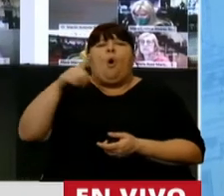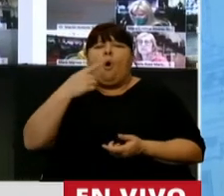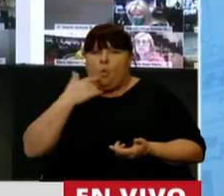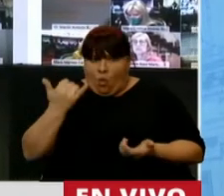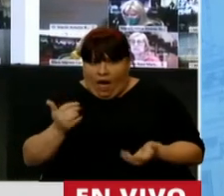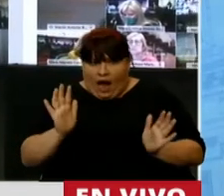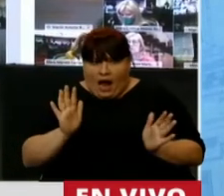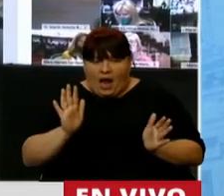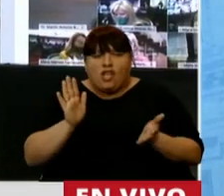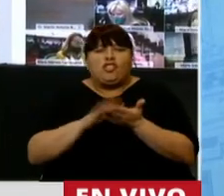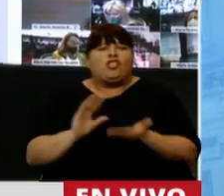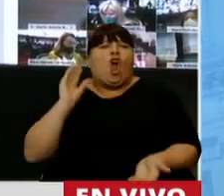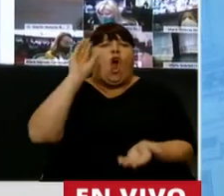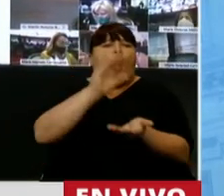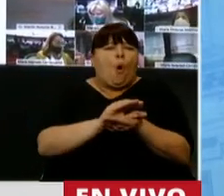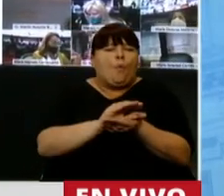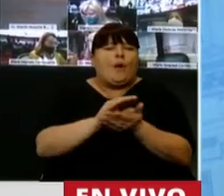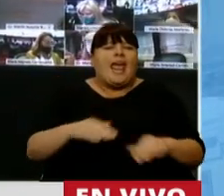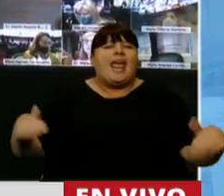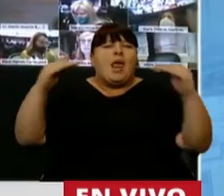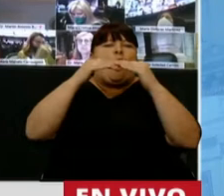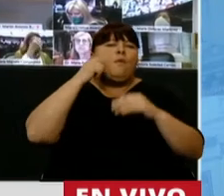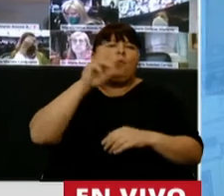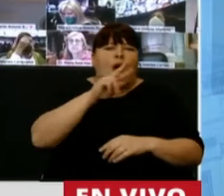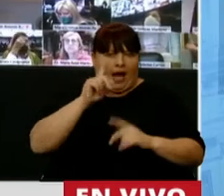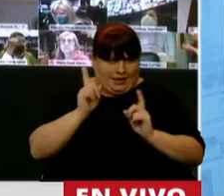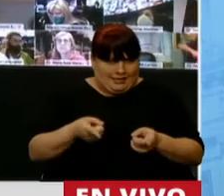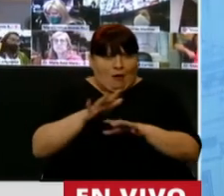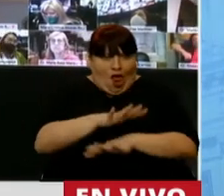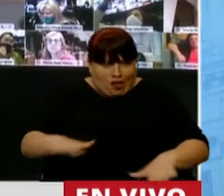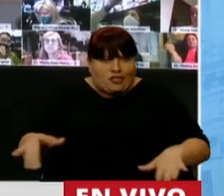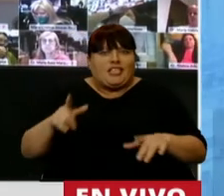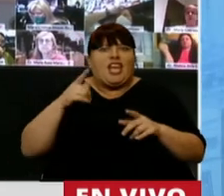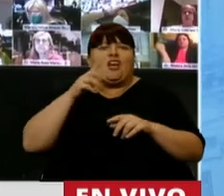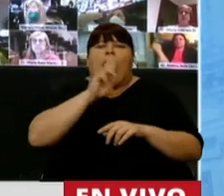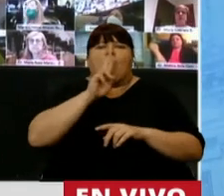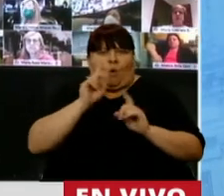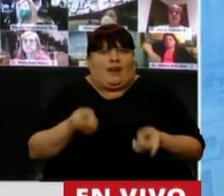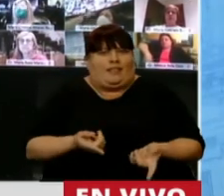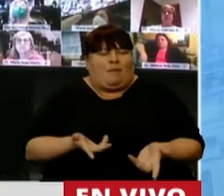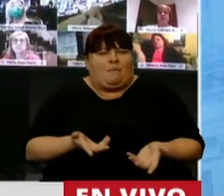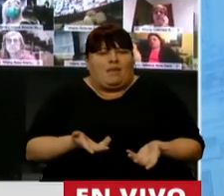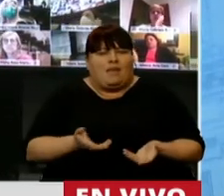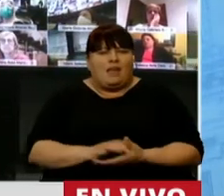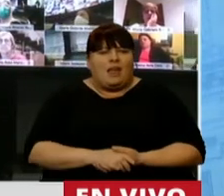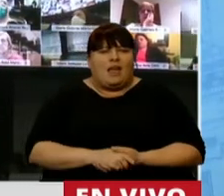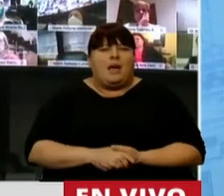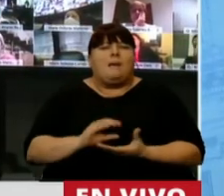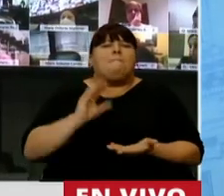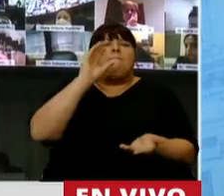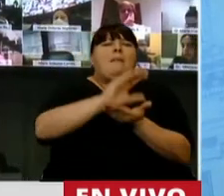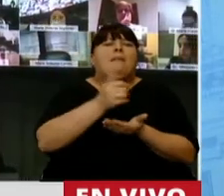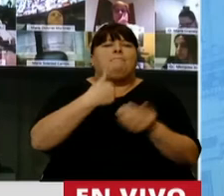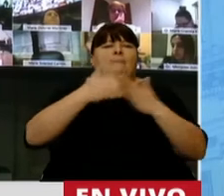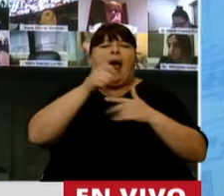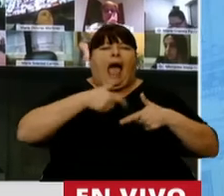dudar que la inversión en la paridad de género no impacta sobre la niñez y sobre las pibas. El aumento en las obras